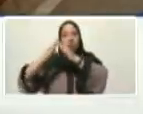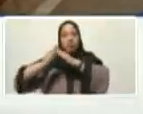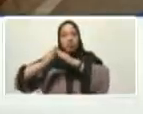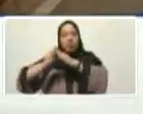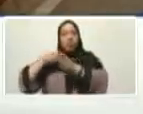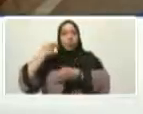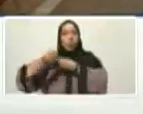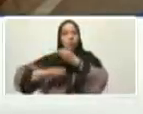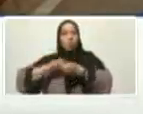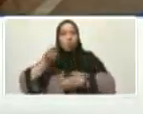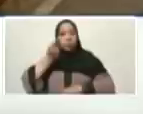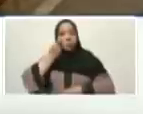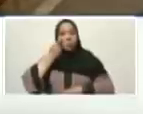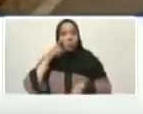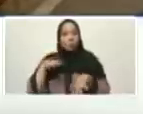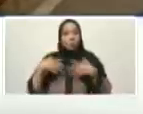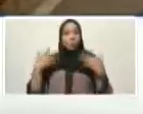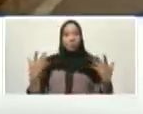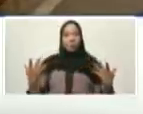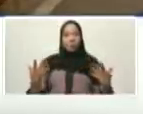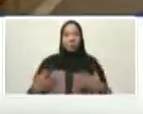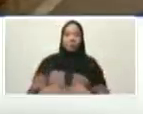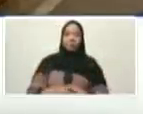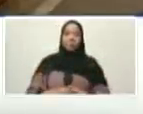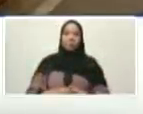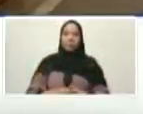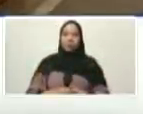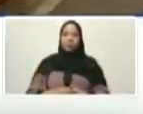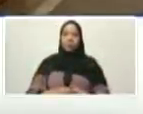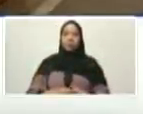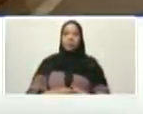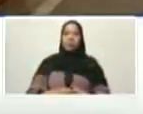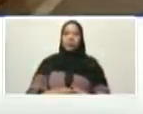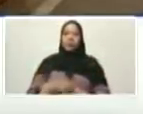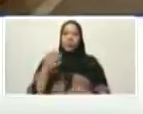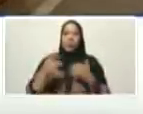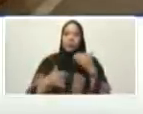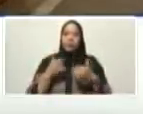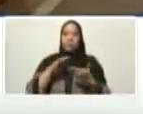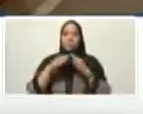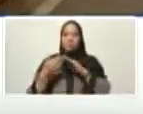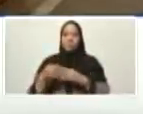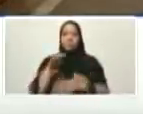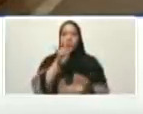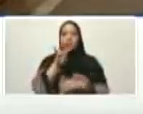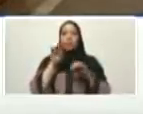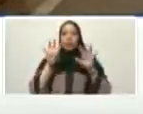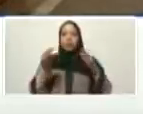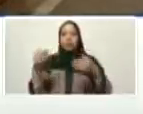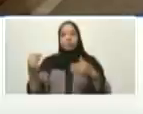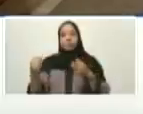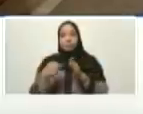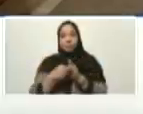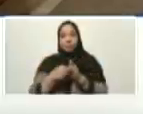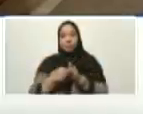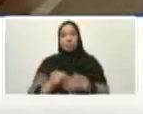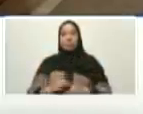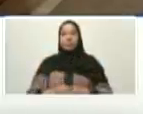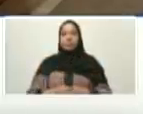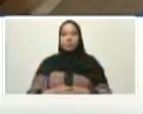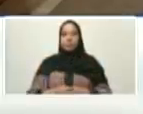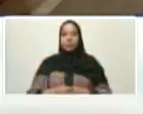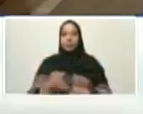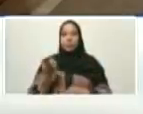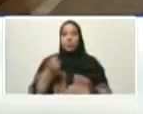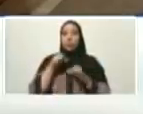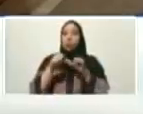estábamos haciendo un acto por el consejo comunal número 49 mil nosotros tenemos